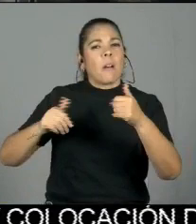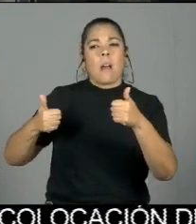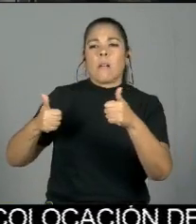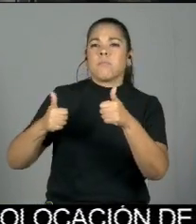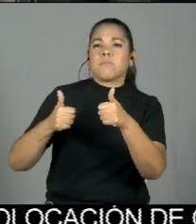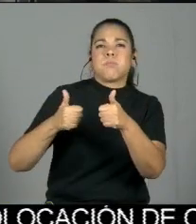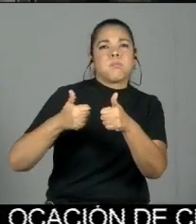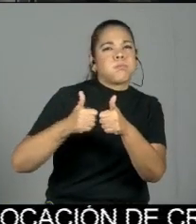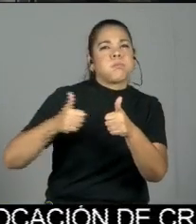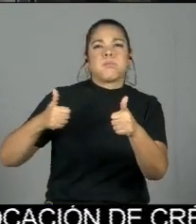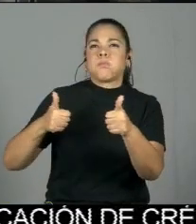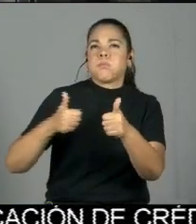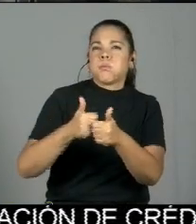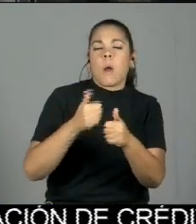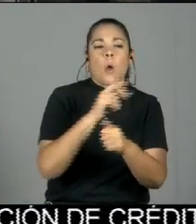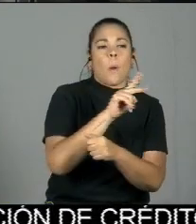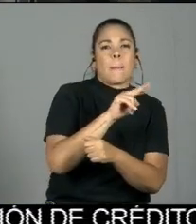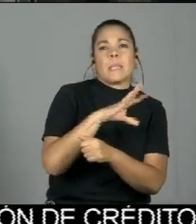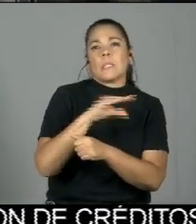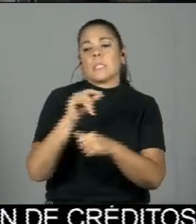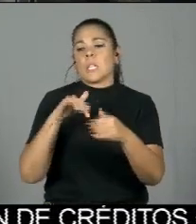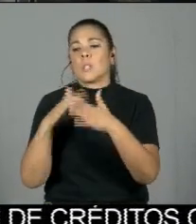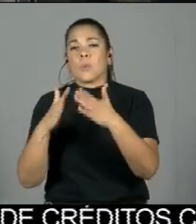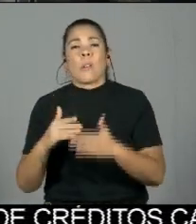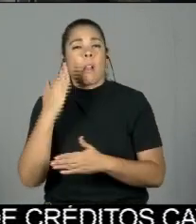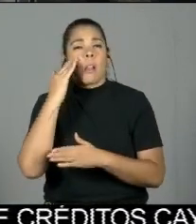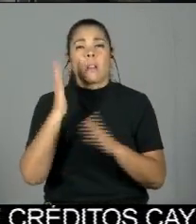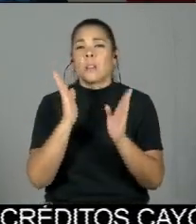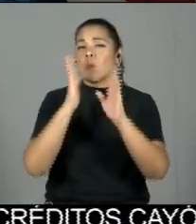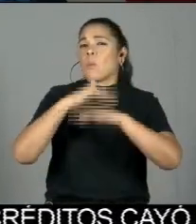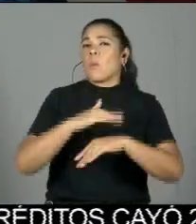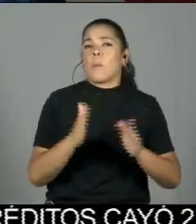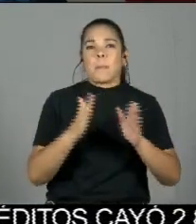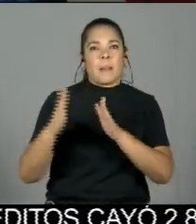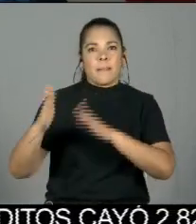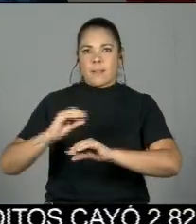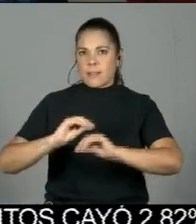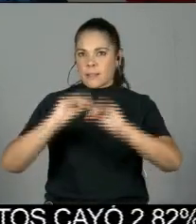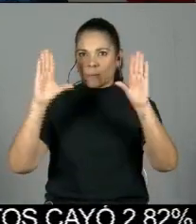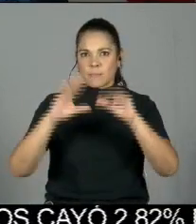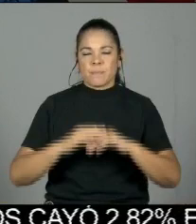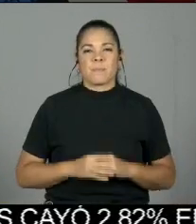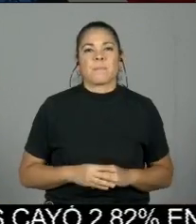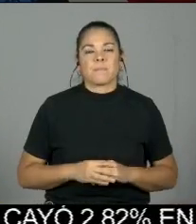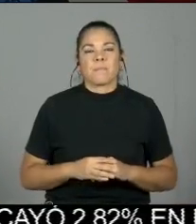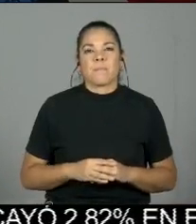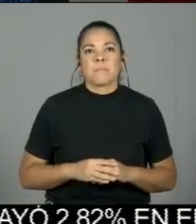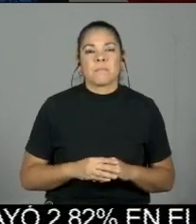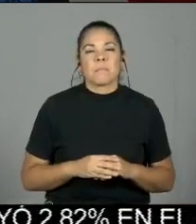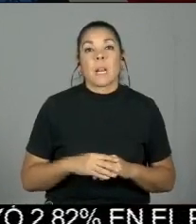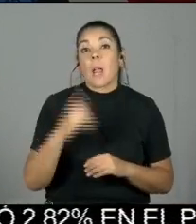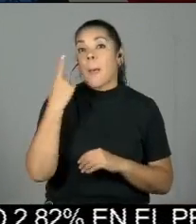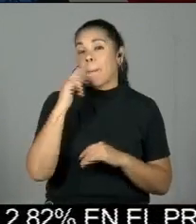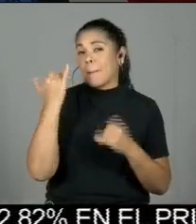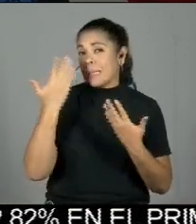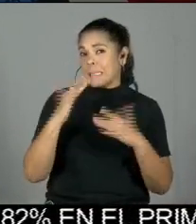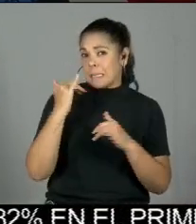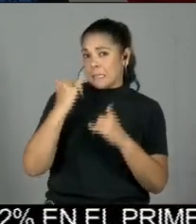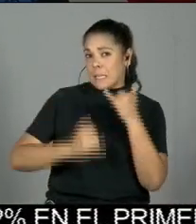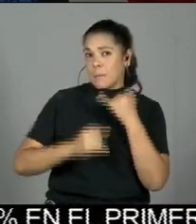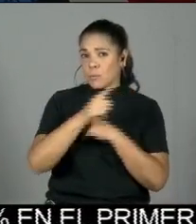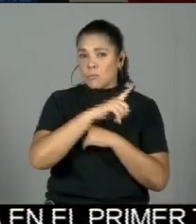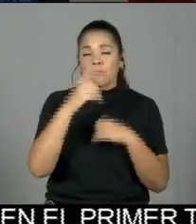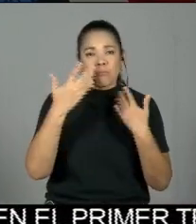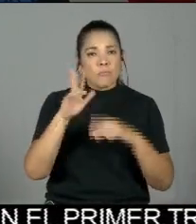a los estudiantes, porque no ha existido toda una planificación clara. Muy bien, ya para ir finalizando, ya ustedes